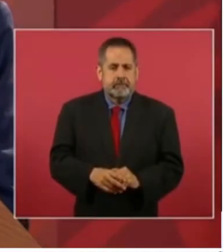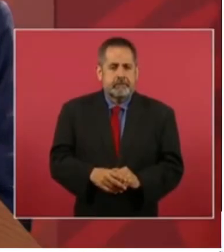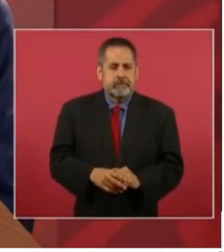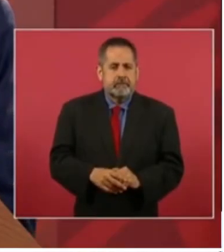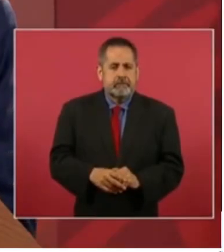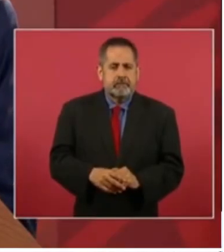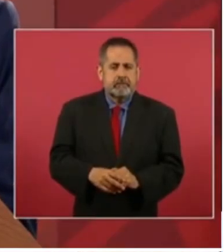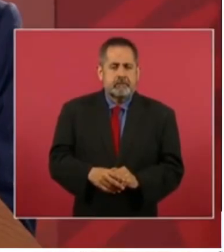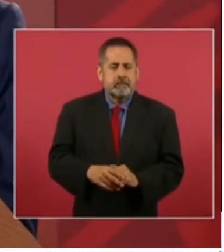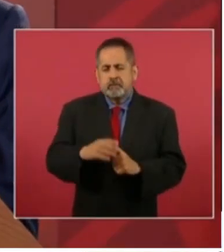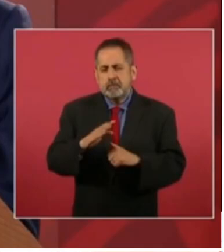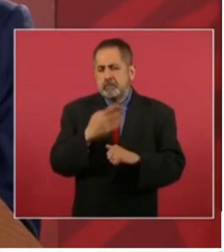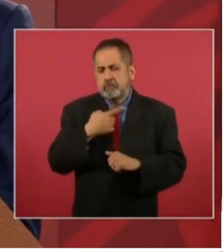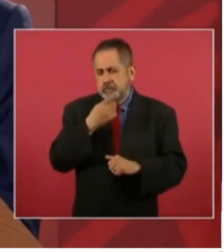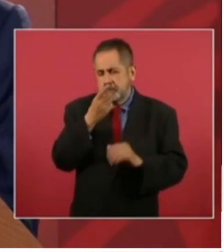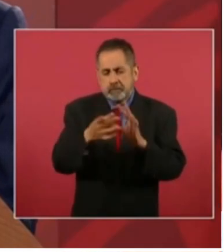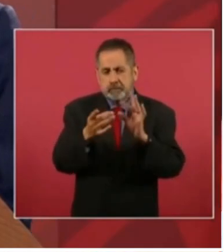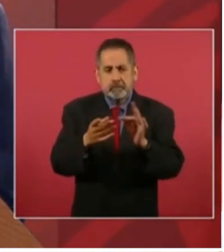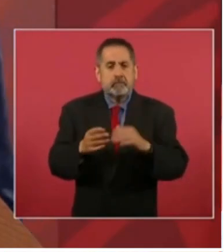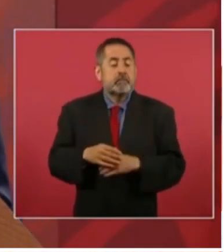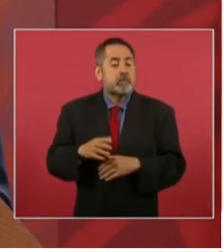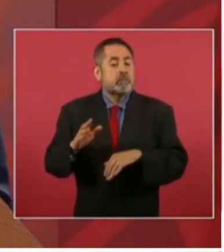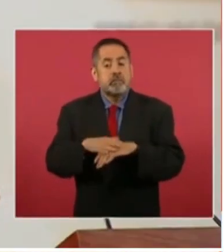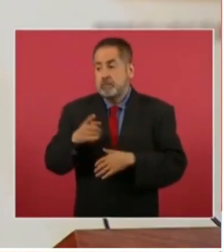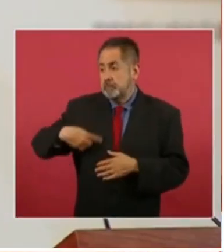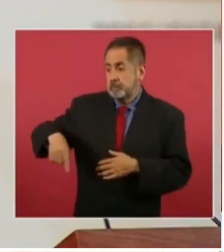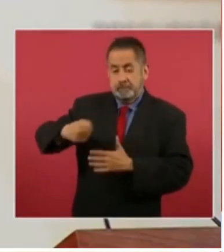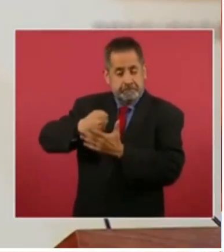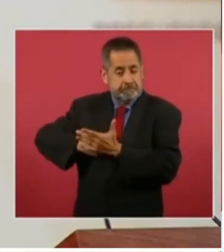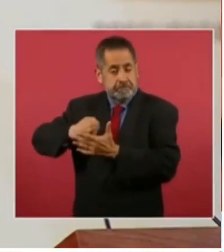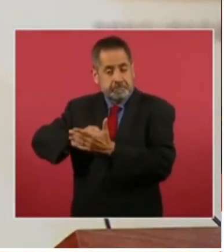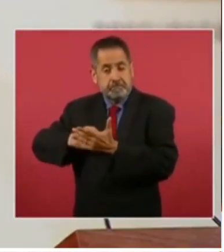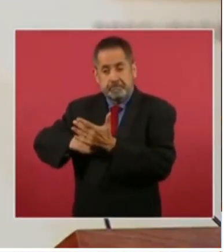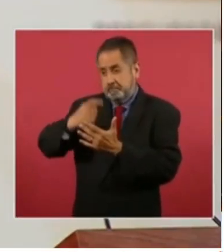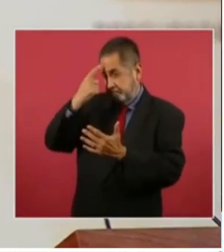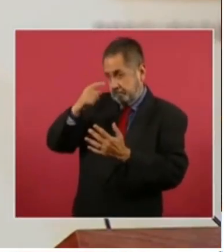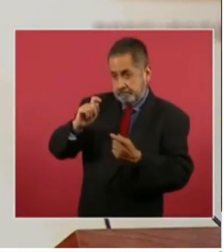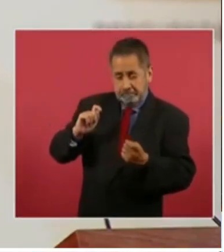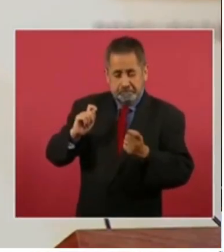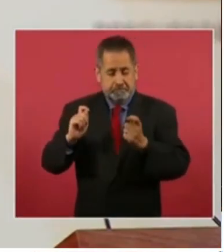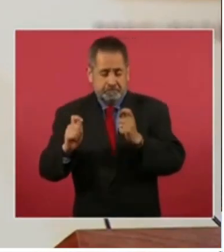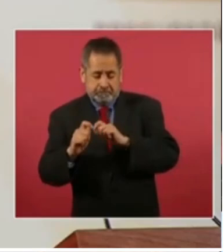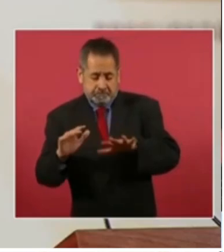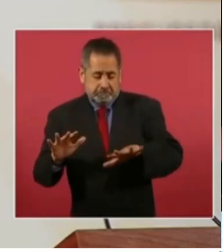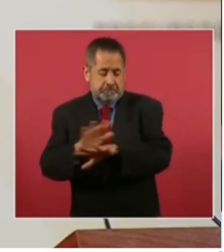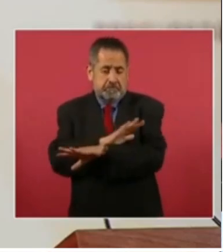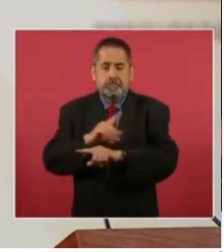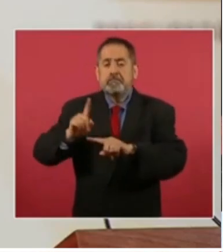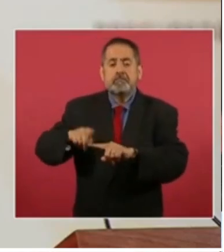¿por qué hablo de esto? bueno porque el movimiento de transformación se sostiene